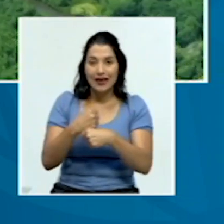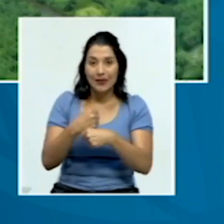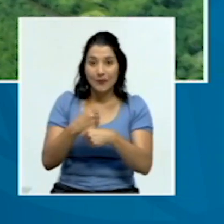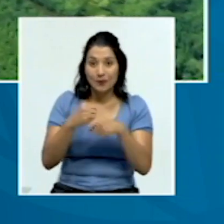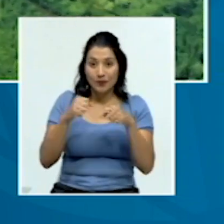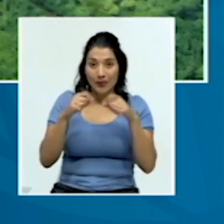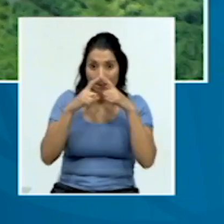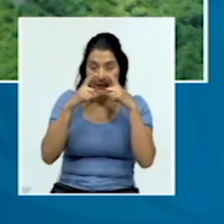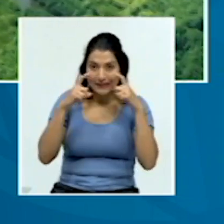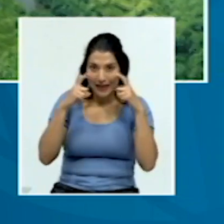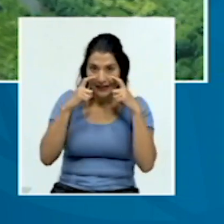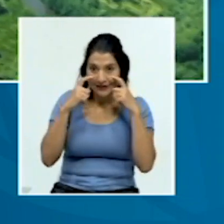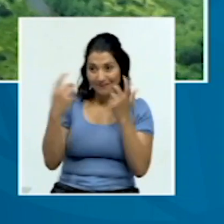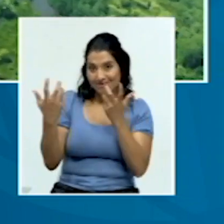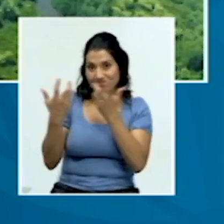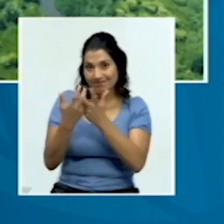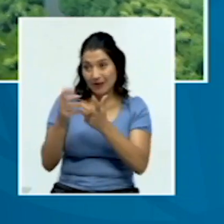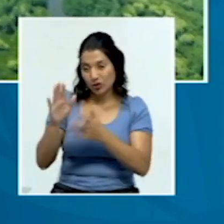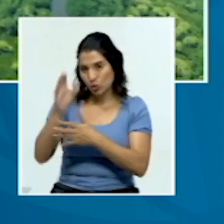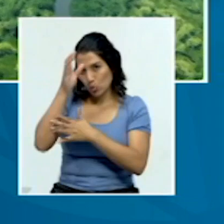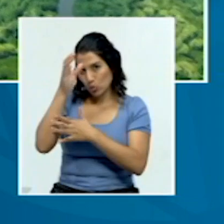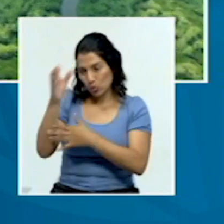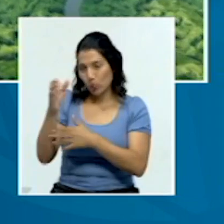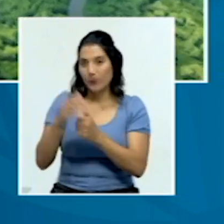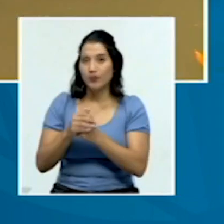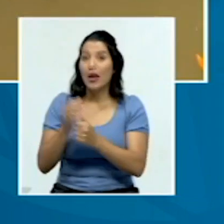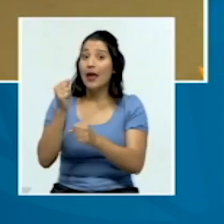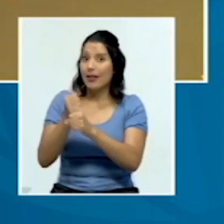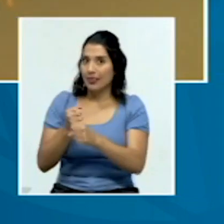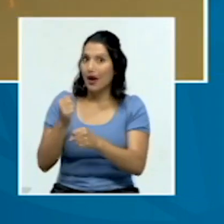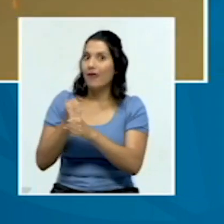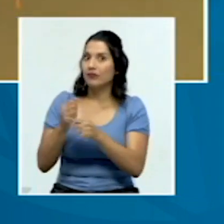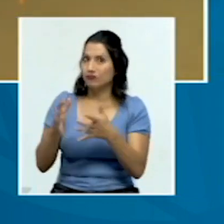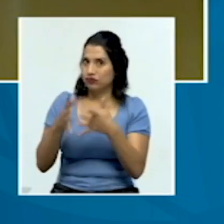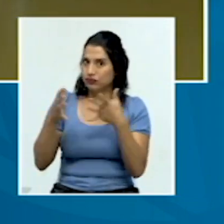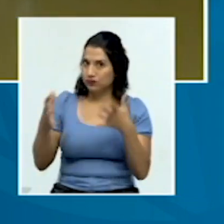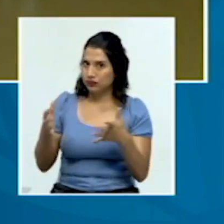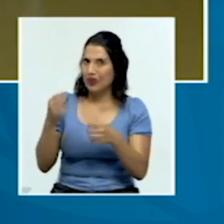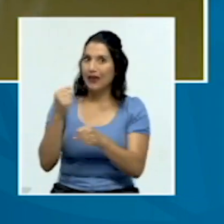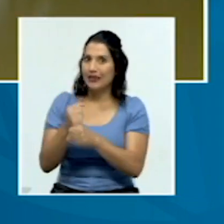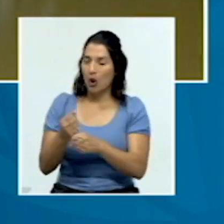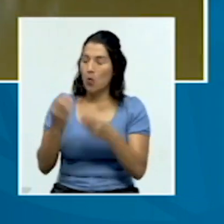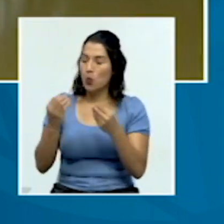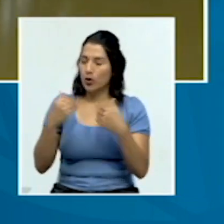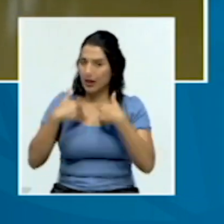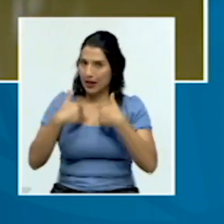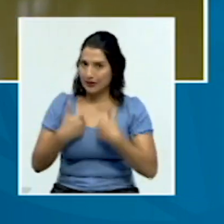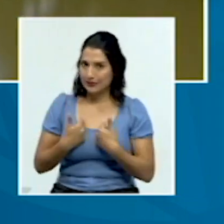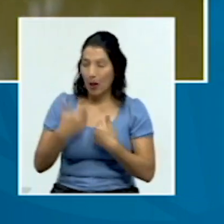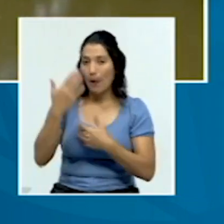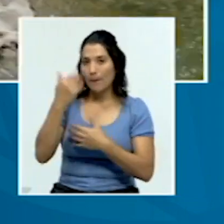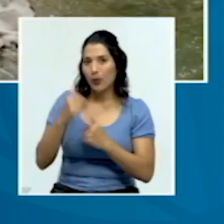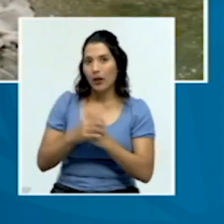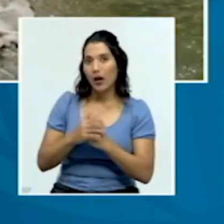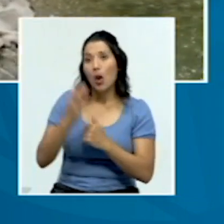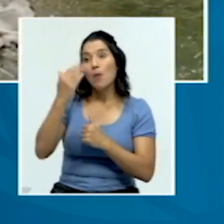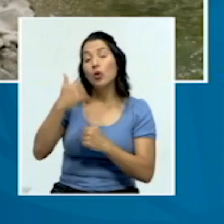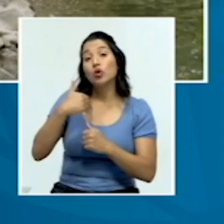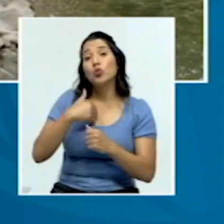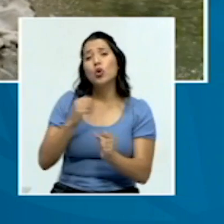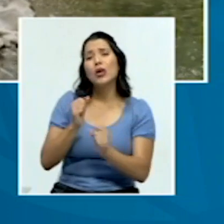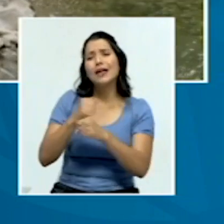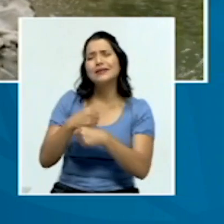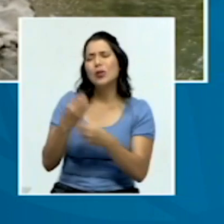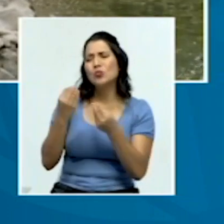estas mascarillas. El trabajo fue arduo, el trabajo fue cansado, ya que se tuvo que hacer, pues,